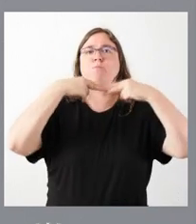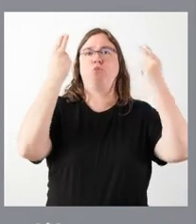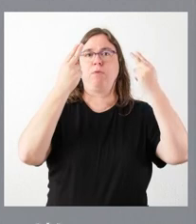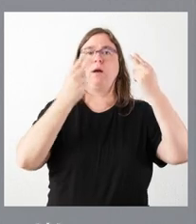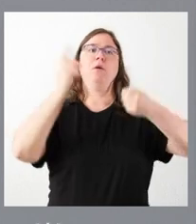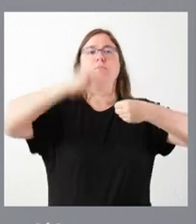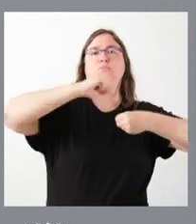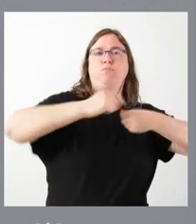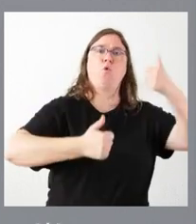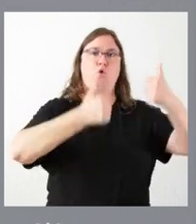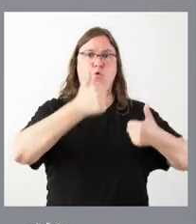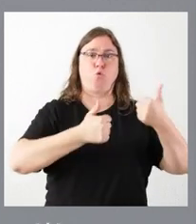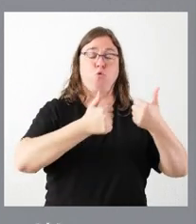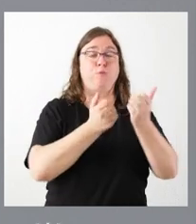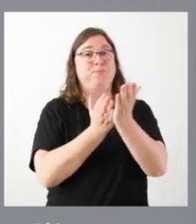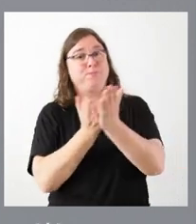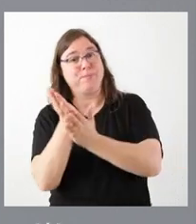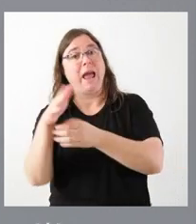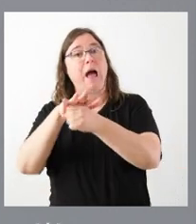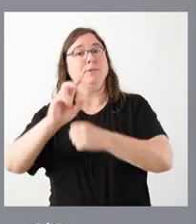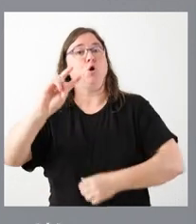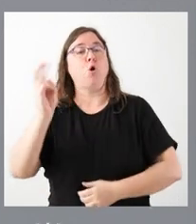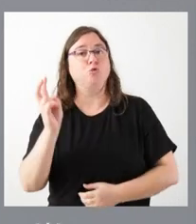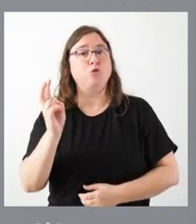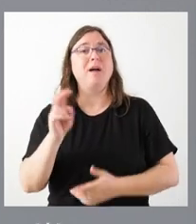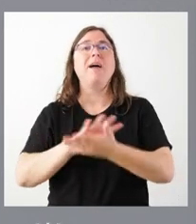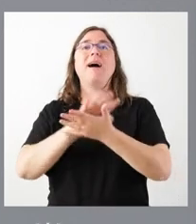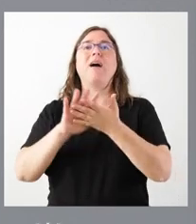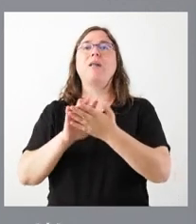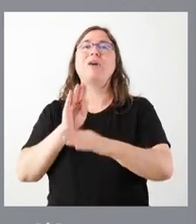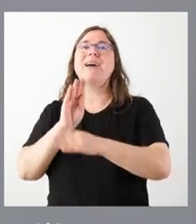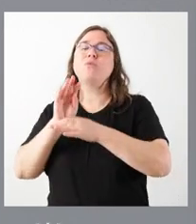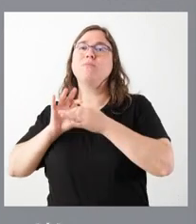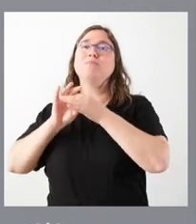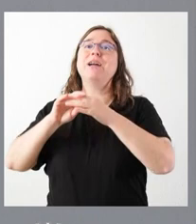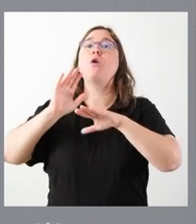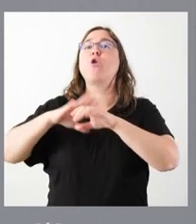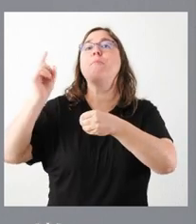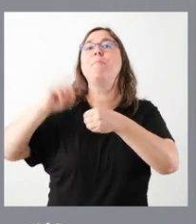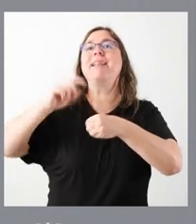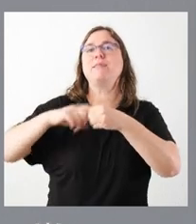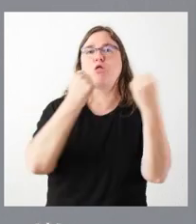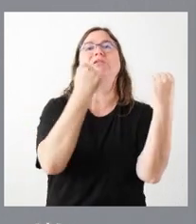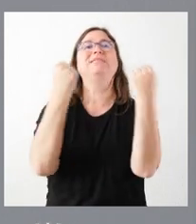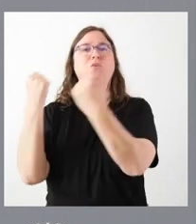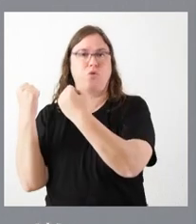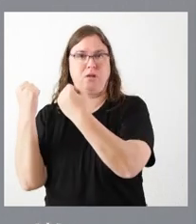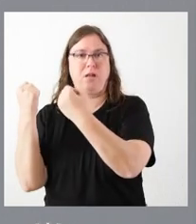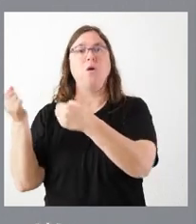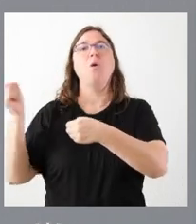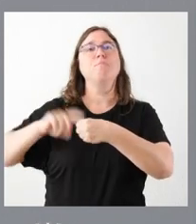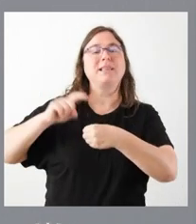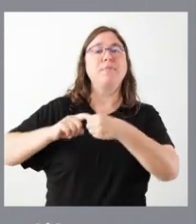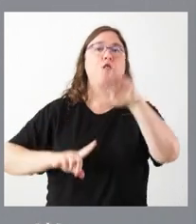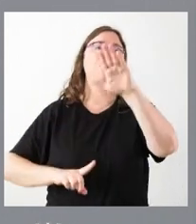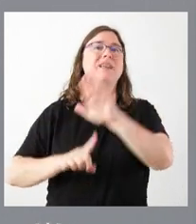concurrencia competitiva. Y hay otro ámbito, como es este, en donde hablamos de ayudas vinculadas a la participación institucional y a la participación en